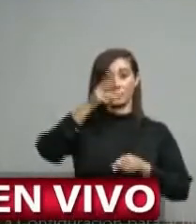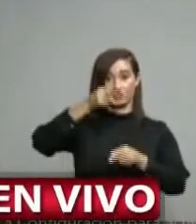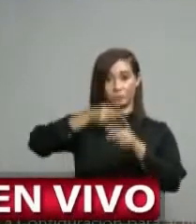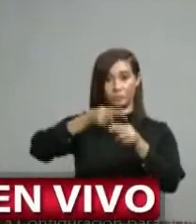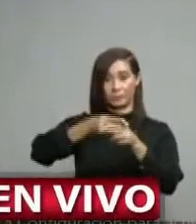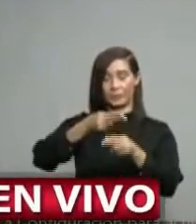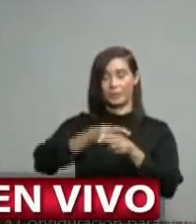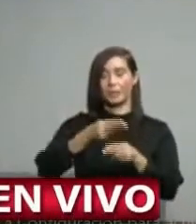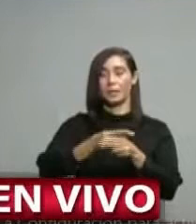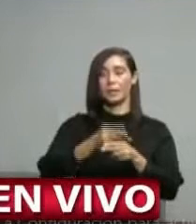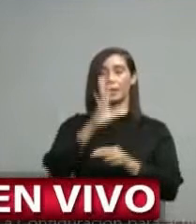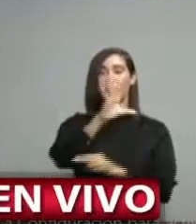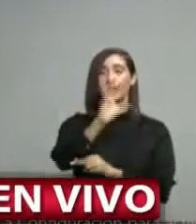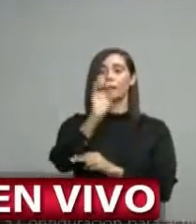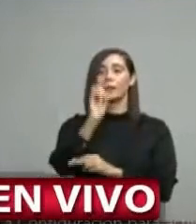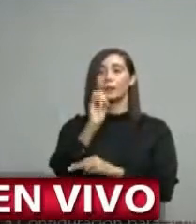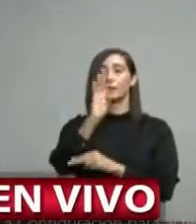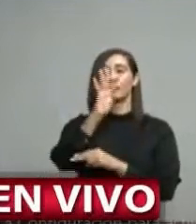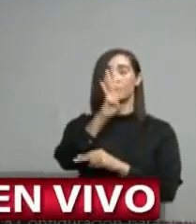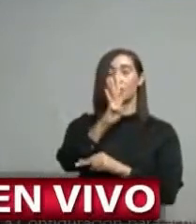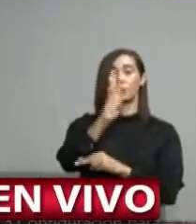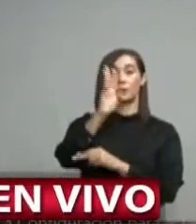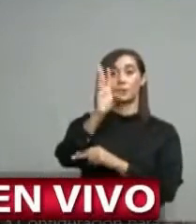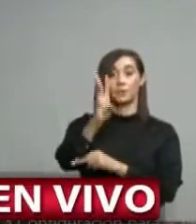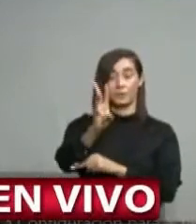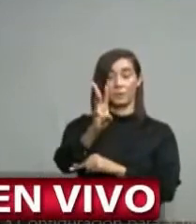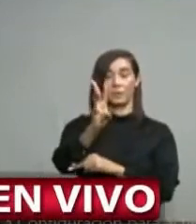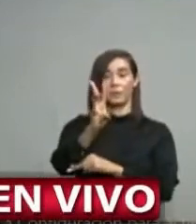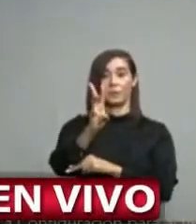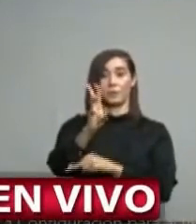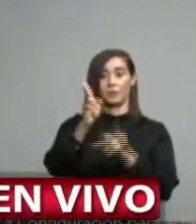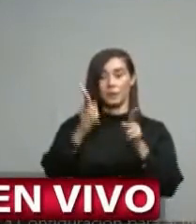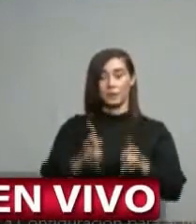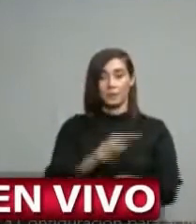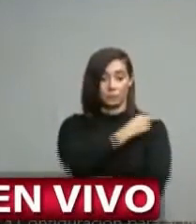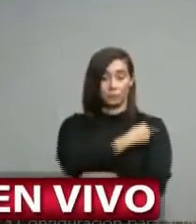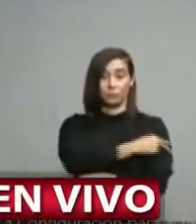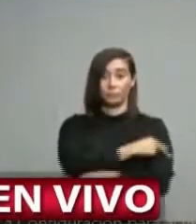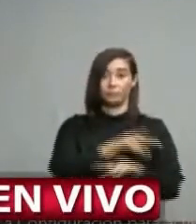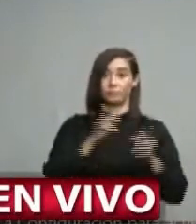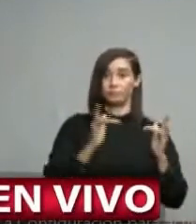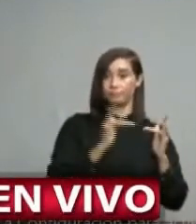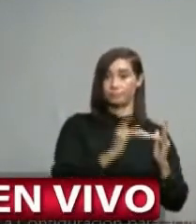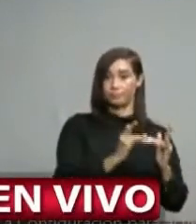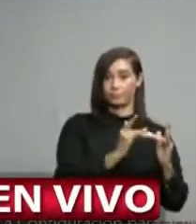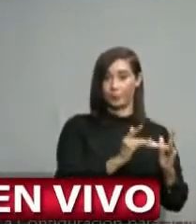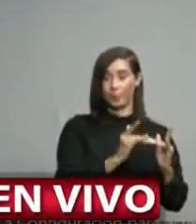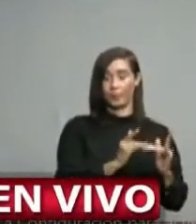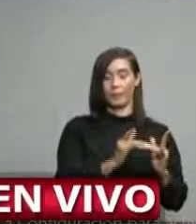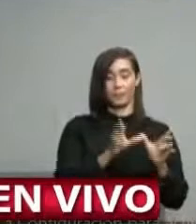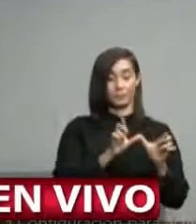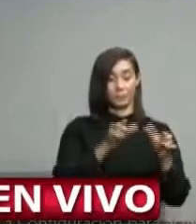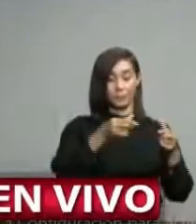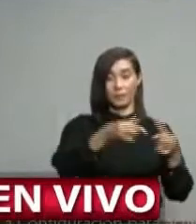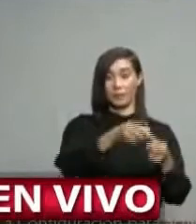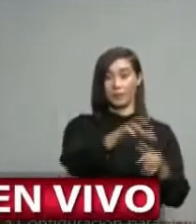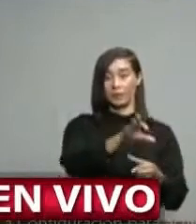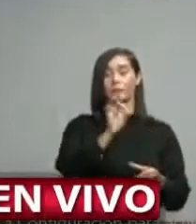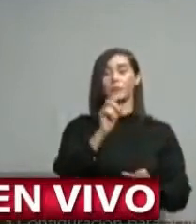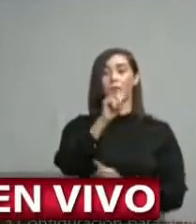tarde teníamos 546 personas en hospitalización, de las cuales